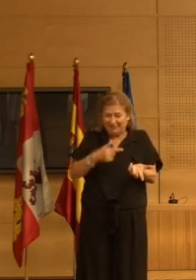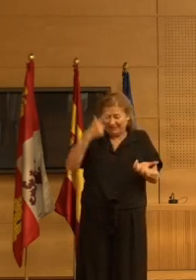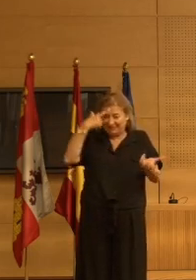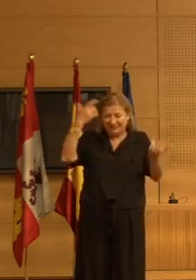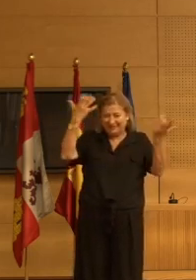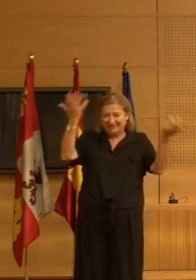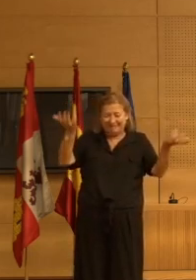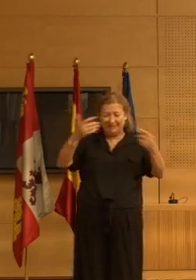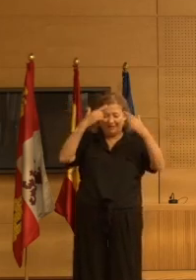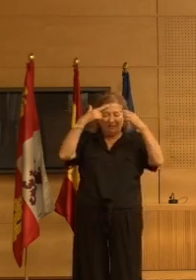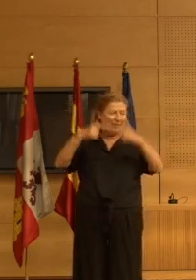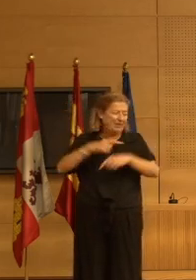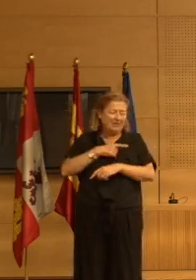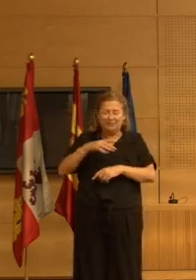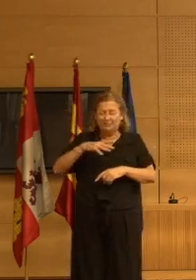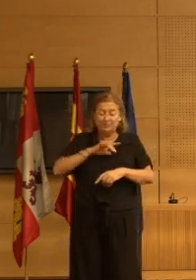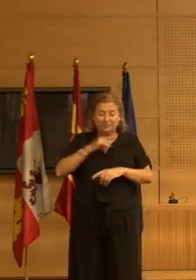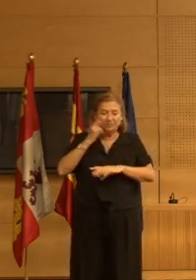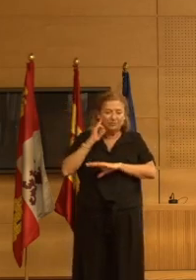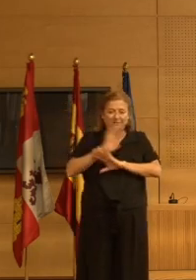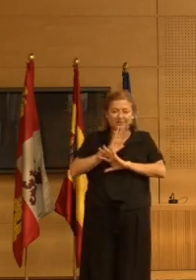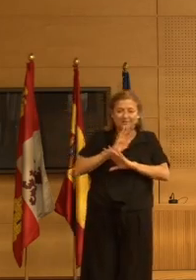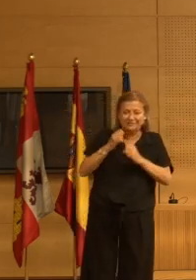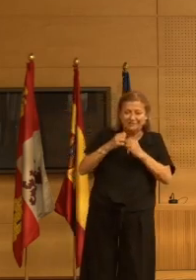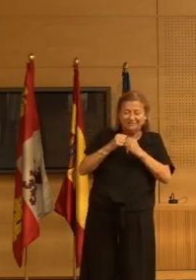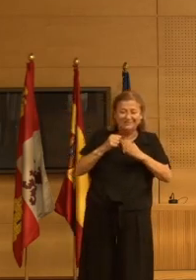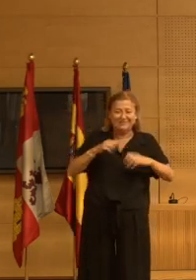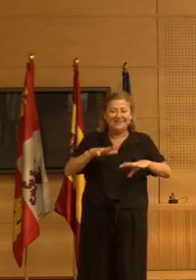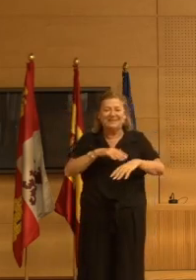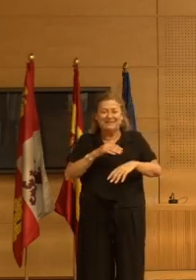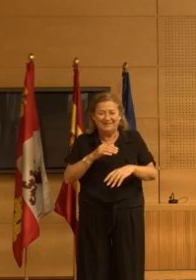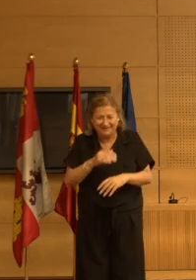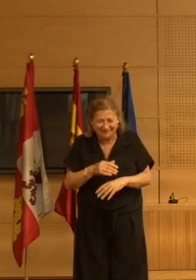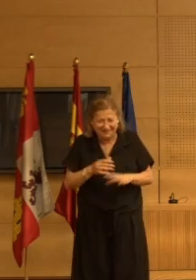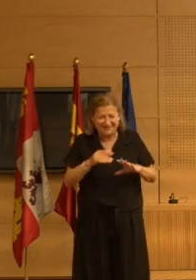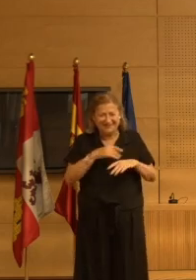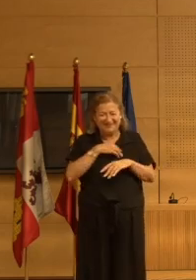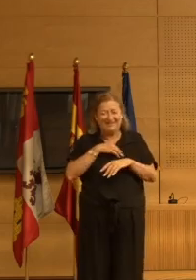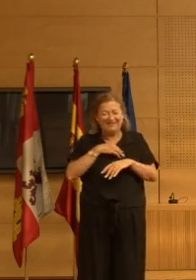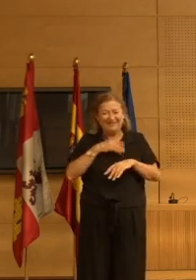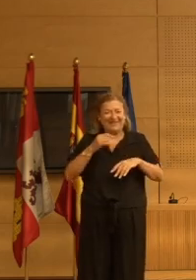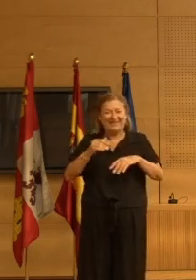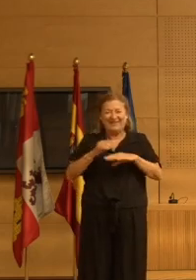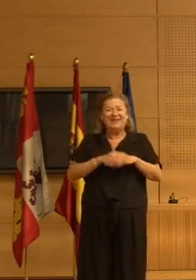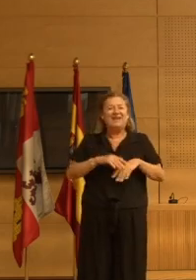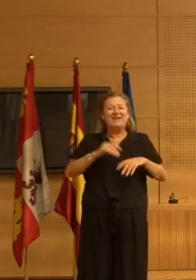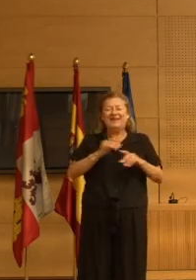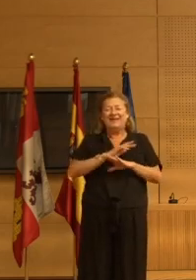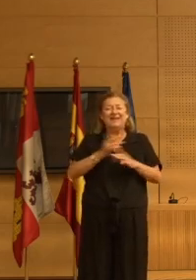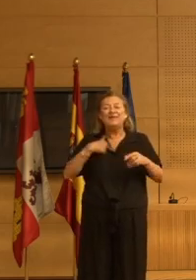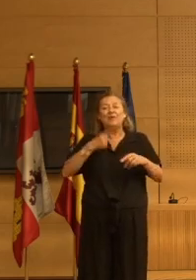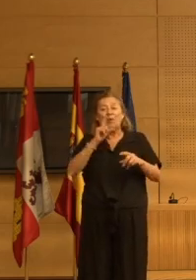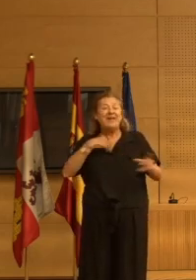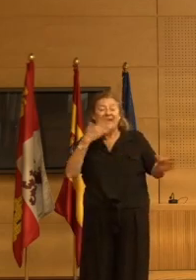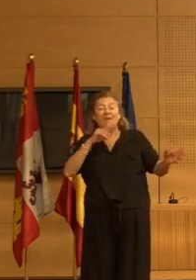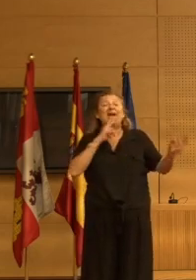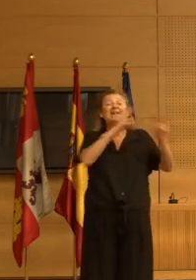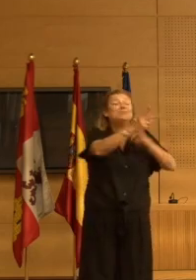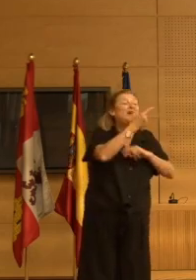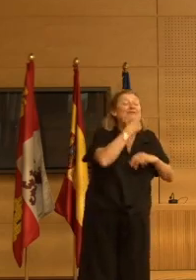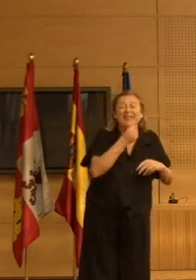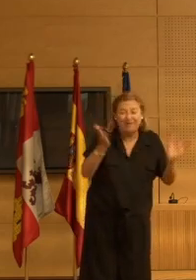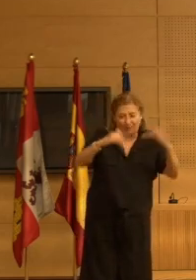claro que tenemos que intentar evitar eso ocurra pero no tengo una respuesta fácil